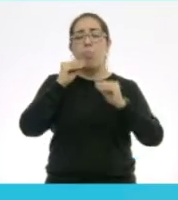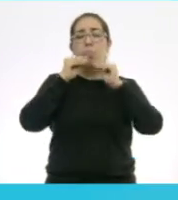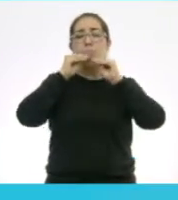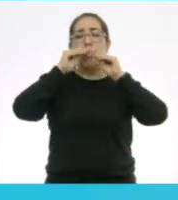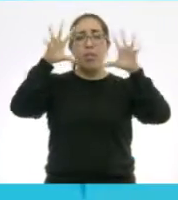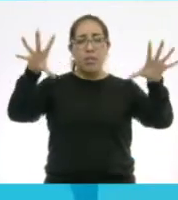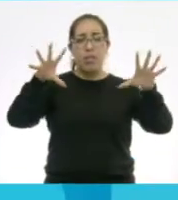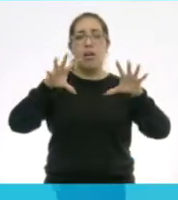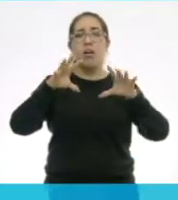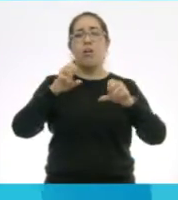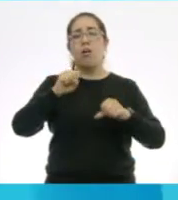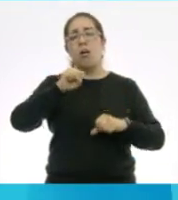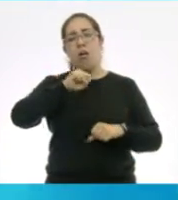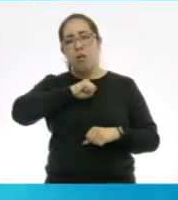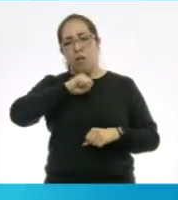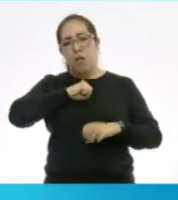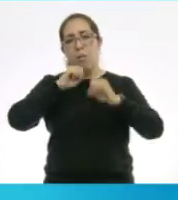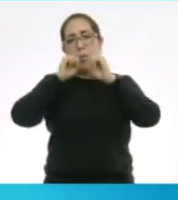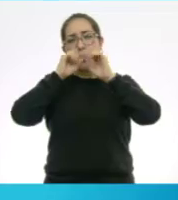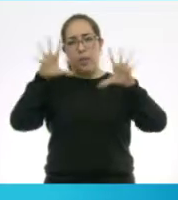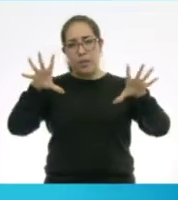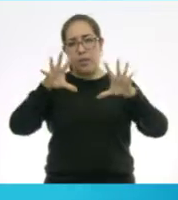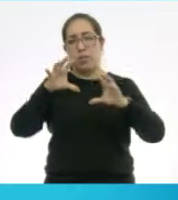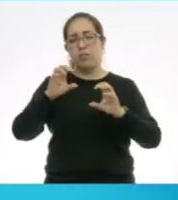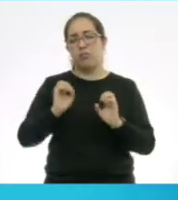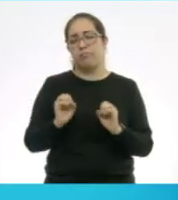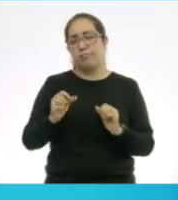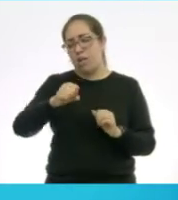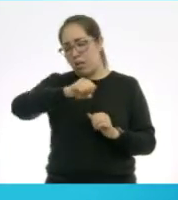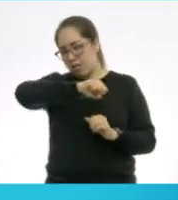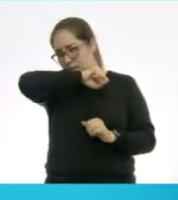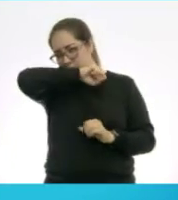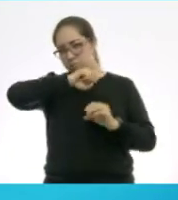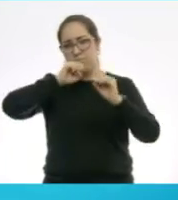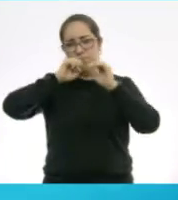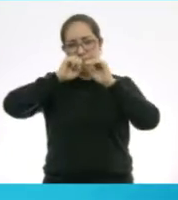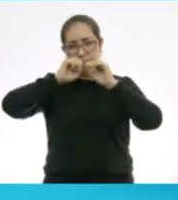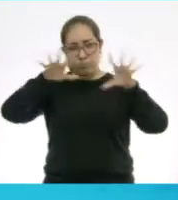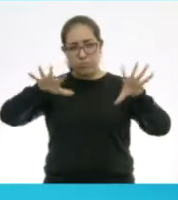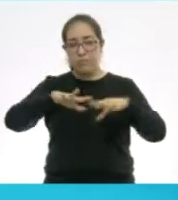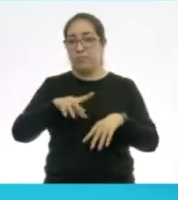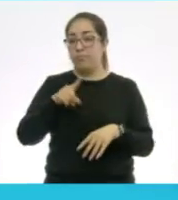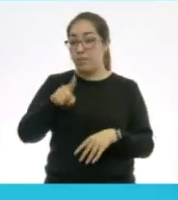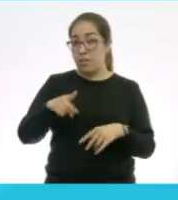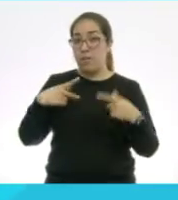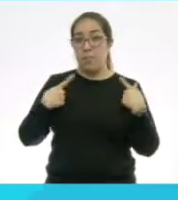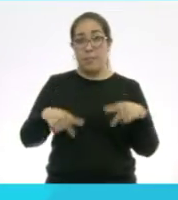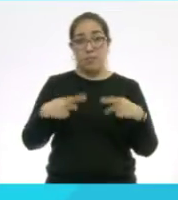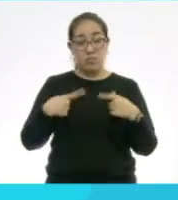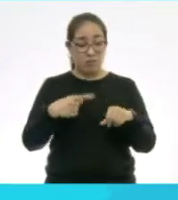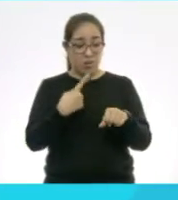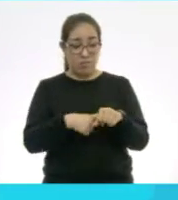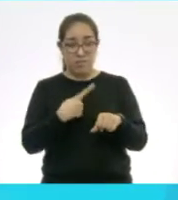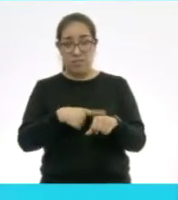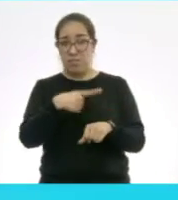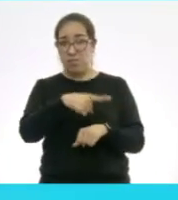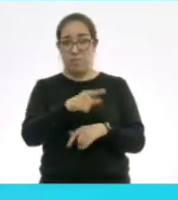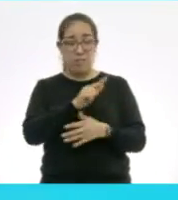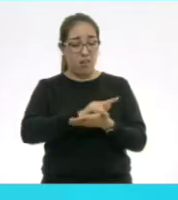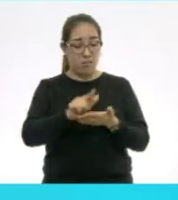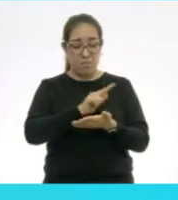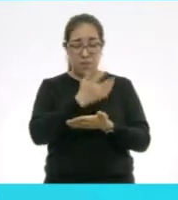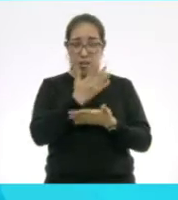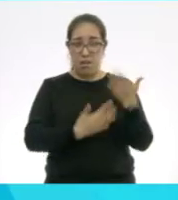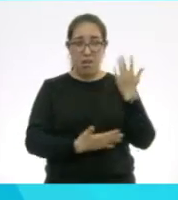estornudar. También tenemos que identificar si yo tengo contacto directo con una persona que está infectada y esta no haya hecho higiene de manos, yo tengo el riesgo de